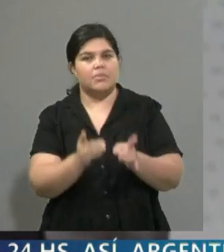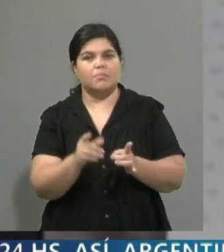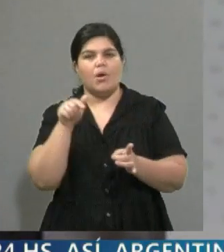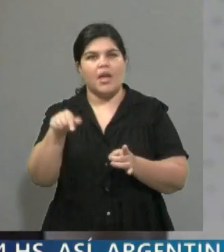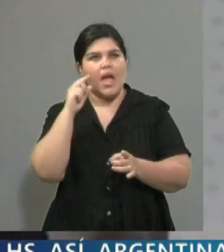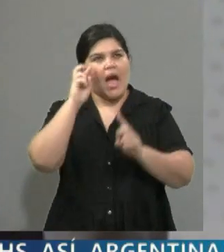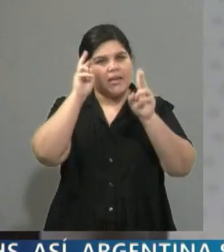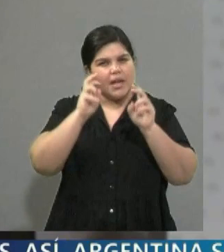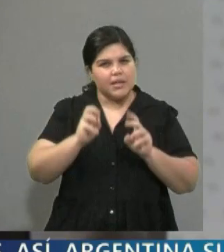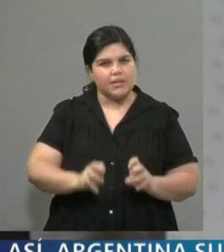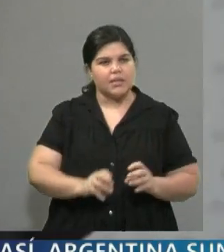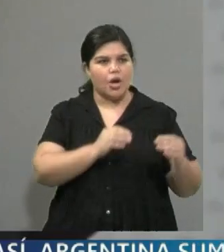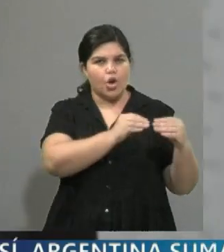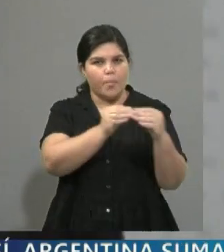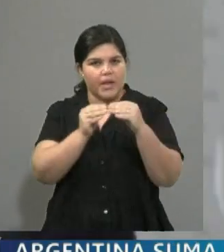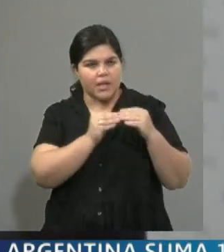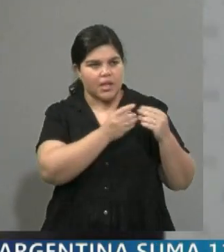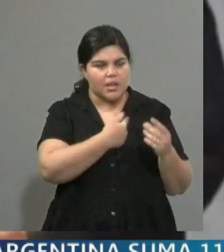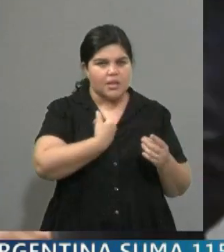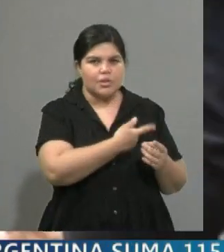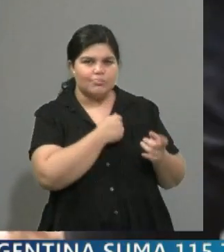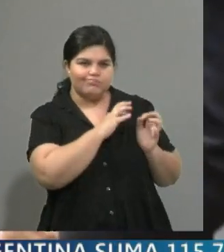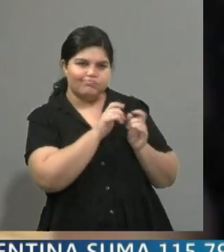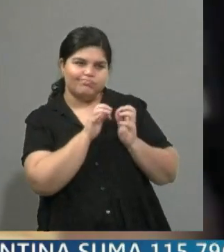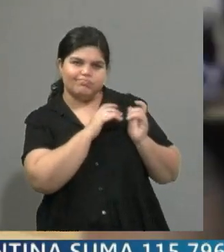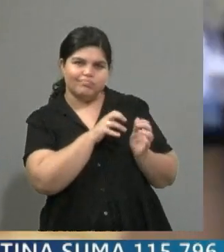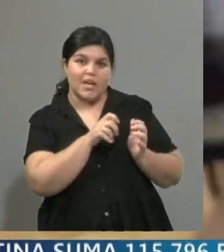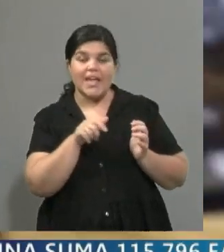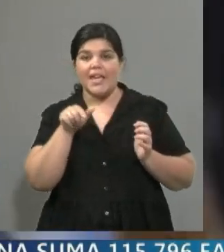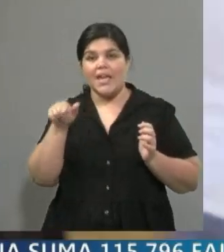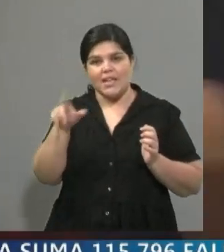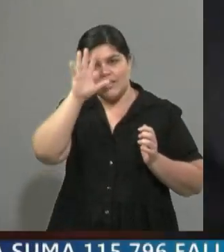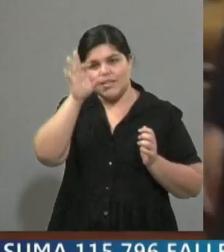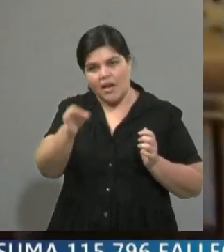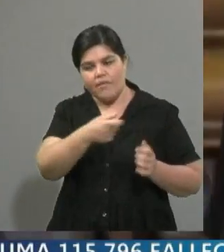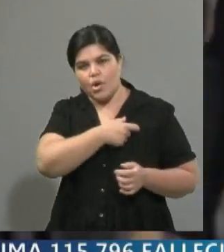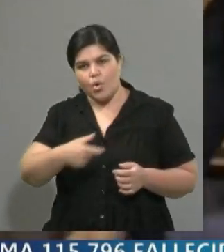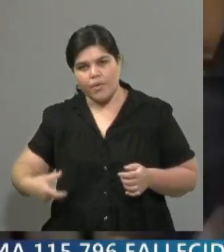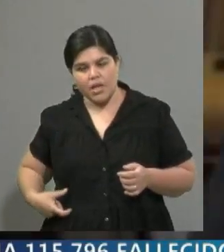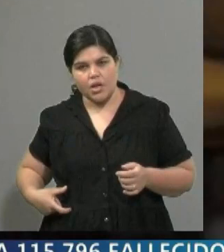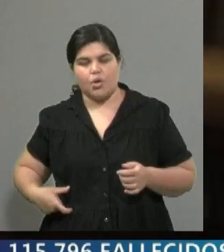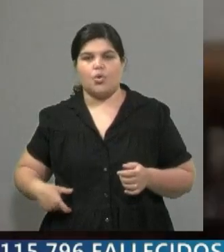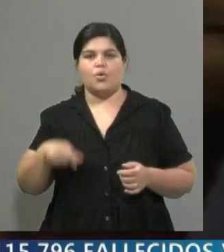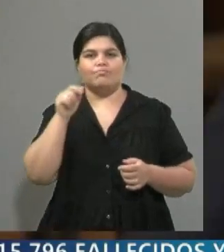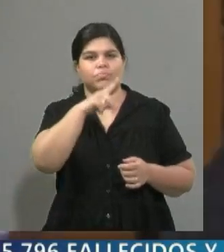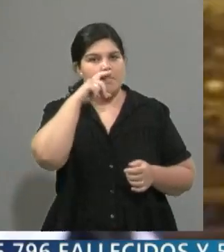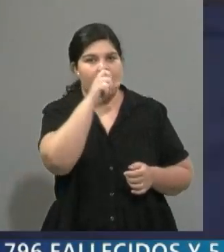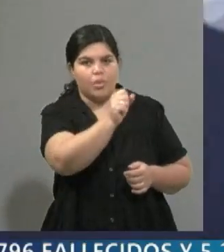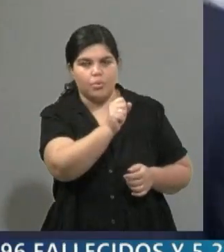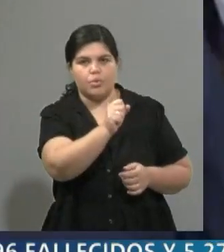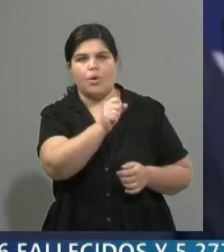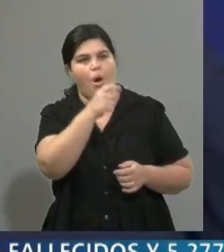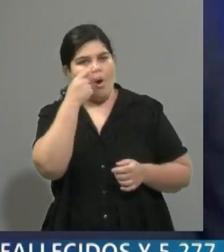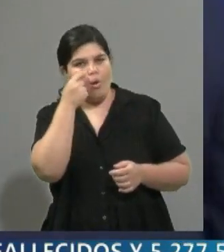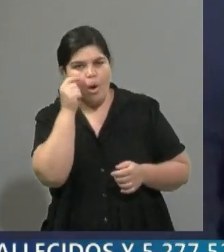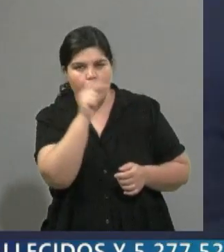colegas es que justamente tendría mucha información sobre el gobierno de Maduro y sobre las intenciones y sobre las distintas negociaciones que ha